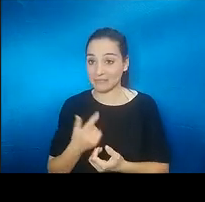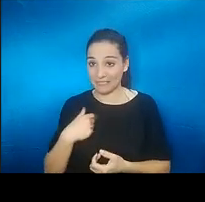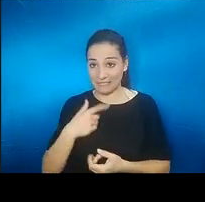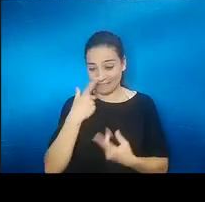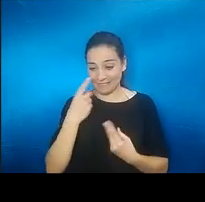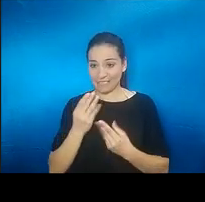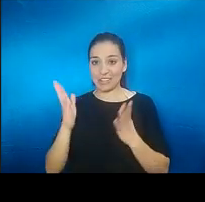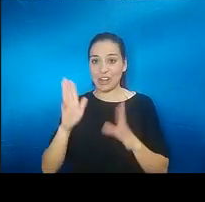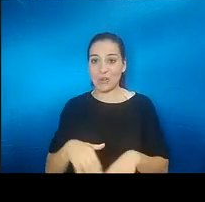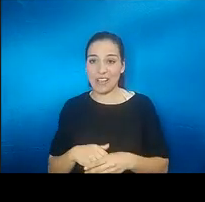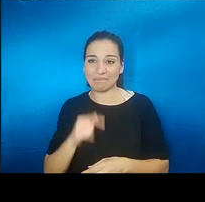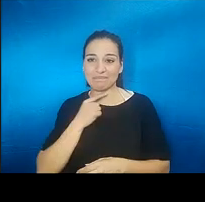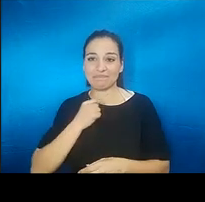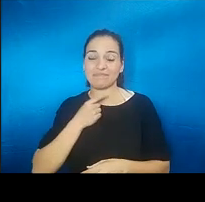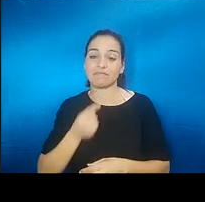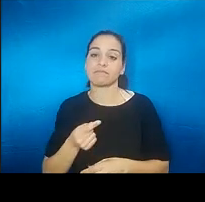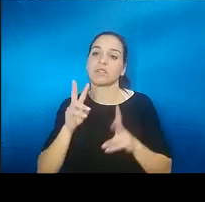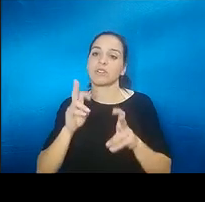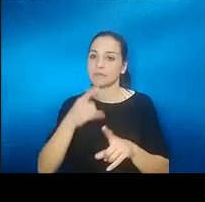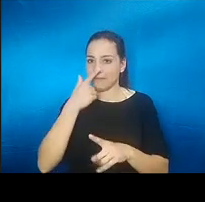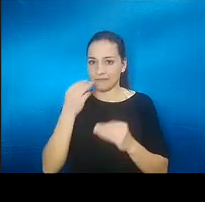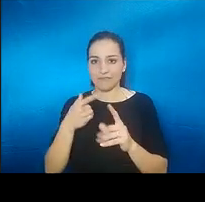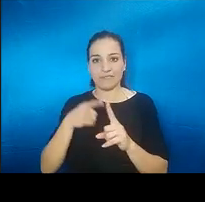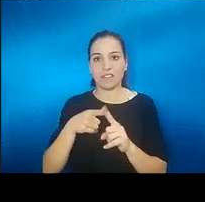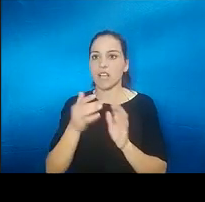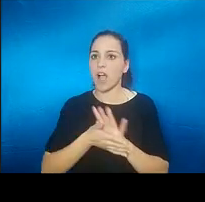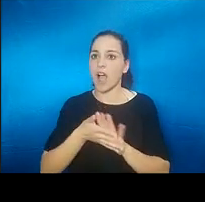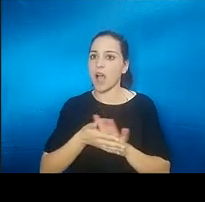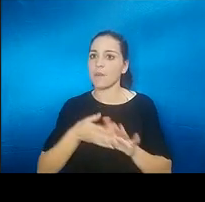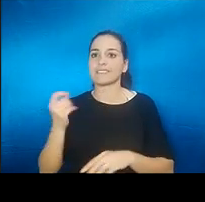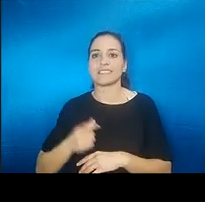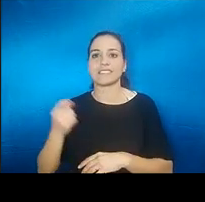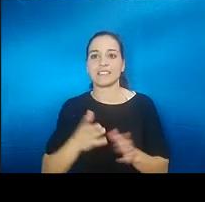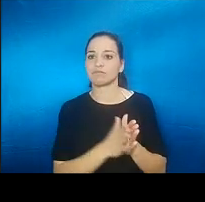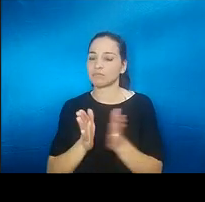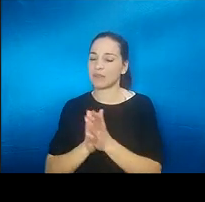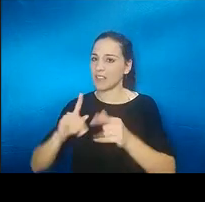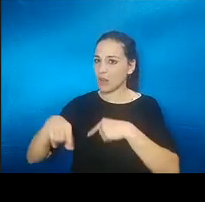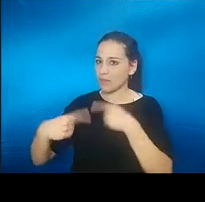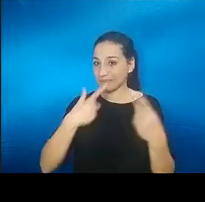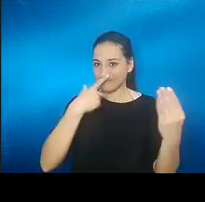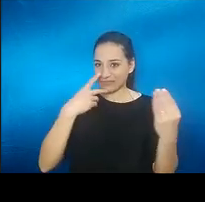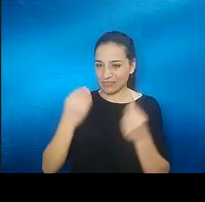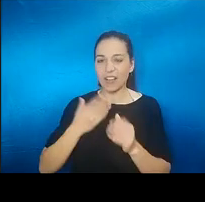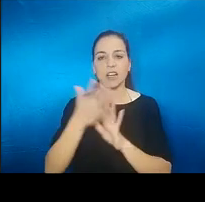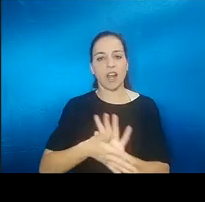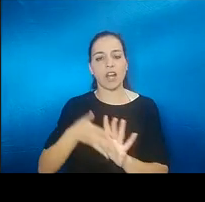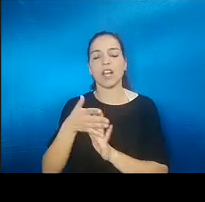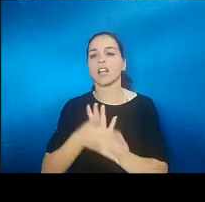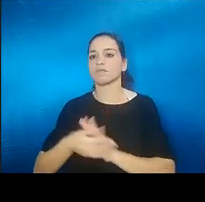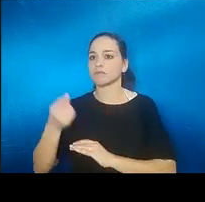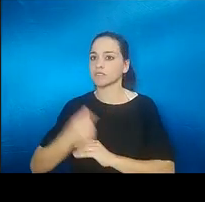olfato al cabo del día muchísimas veces en la conversación habitual con compañeros con familiares con amigos muchísimas veces